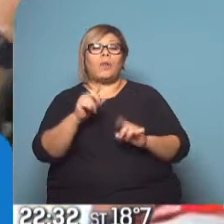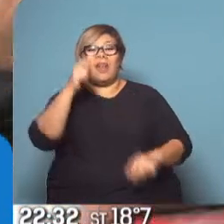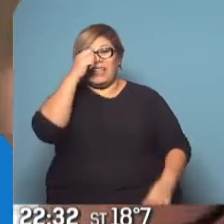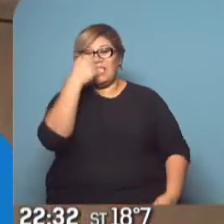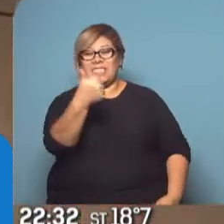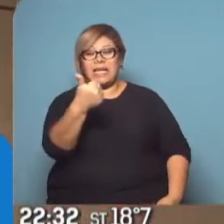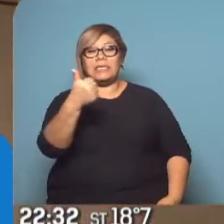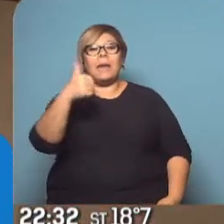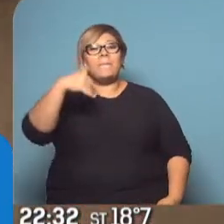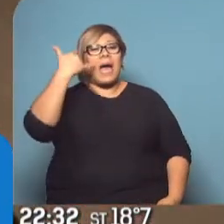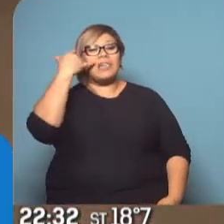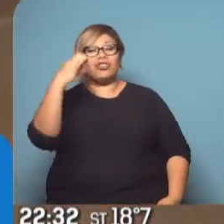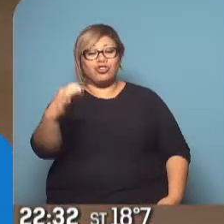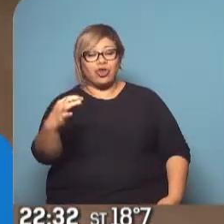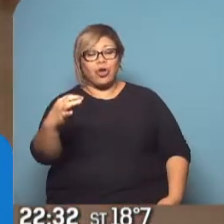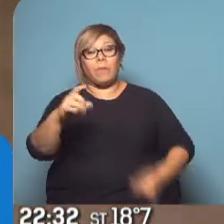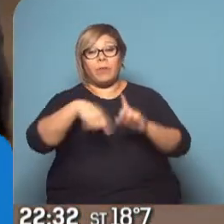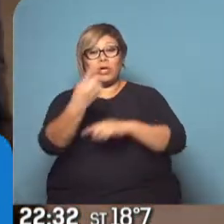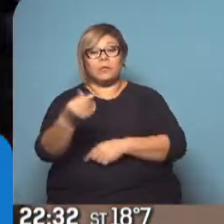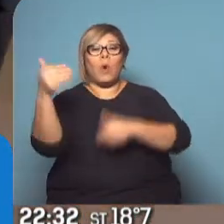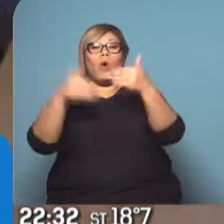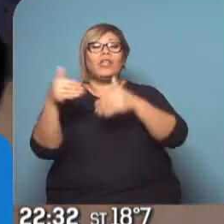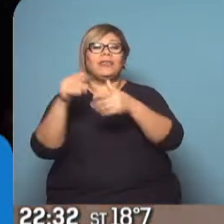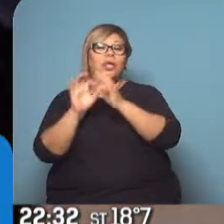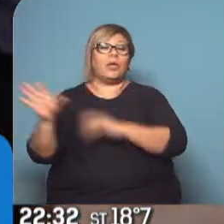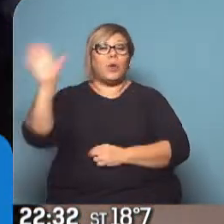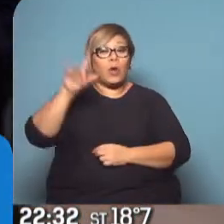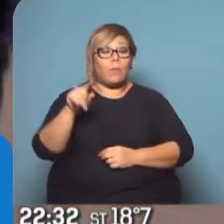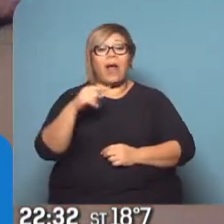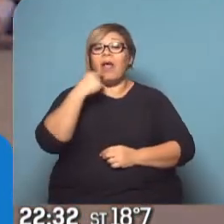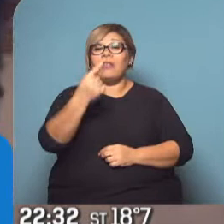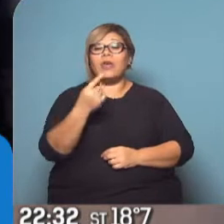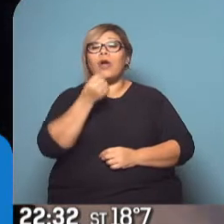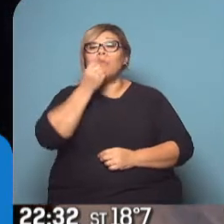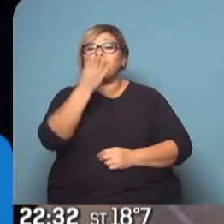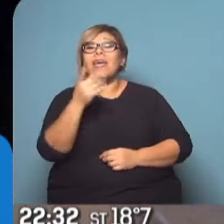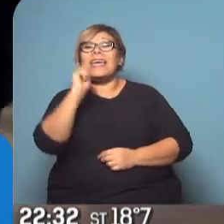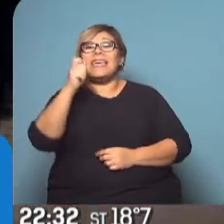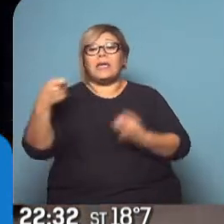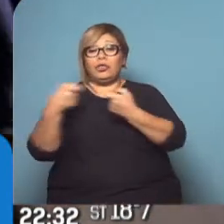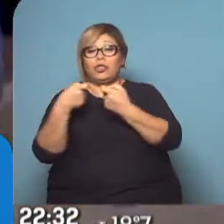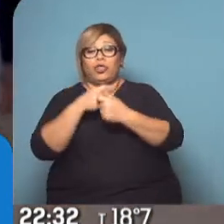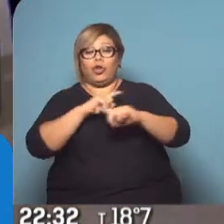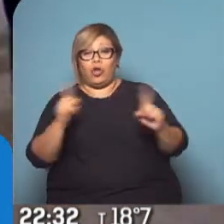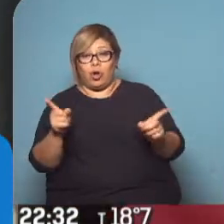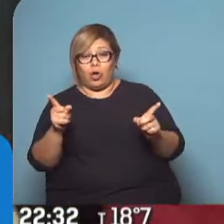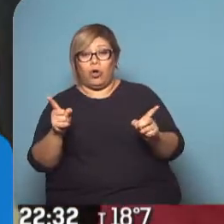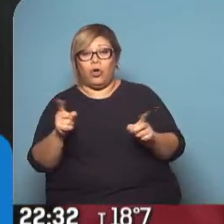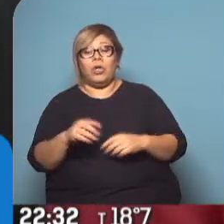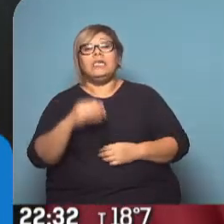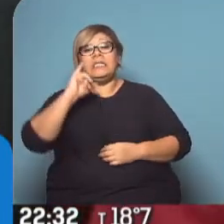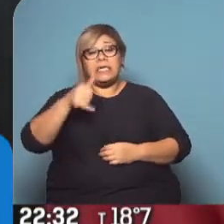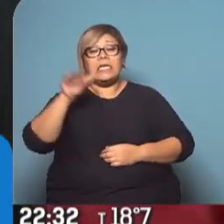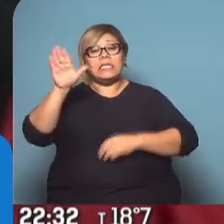convocó para la semana entrante a los líderes del Partido Popular, Ciudadanos y Unidas Podemos, para comunicarles su